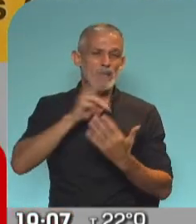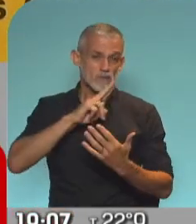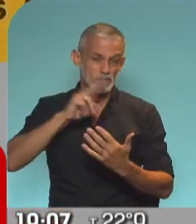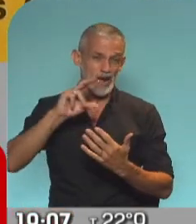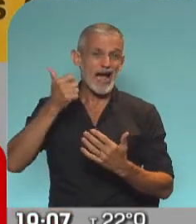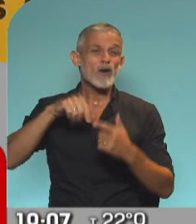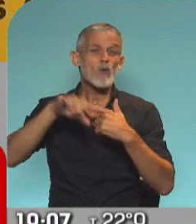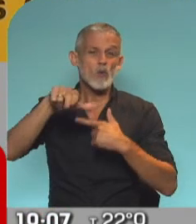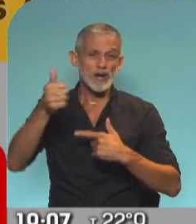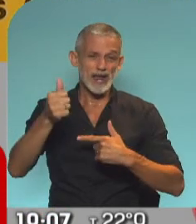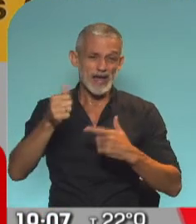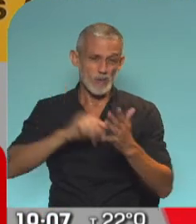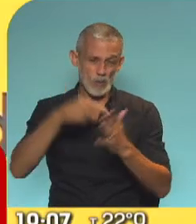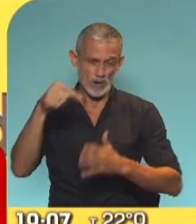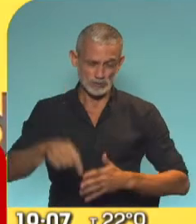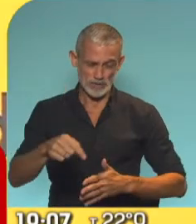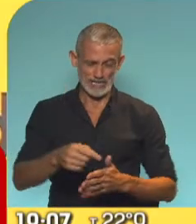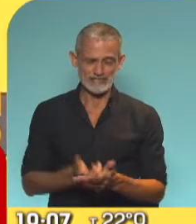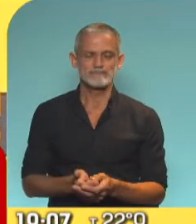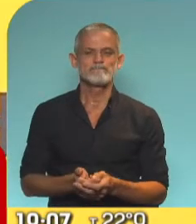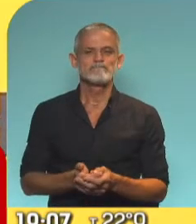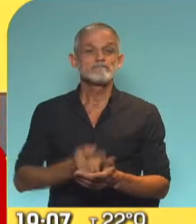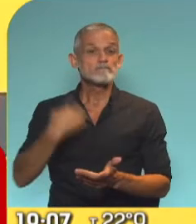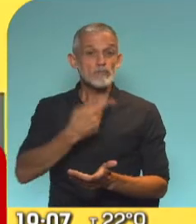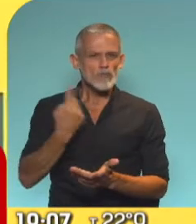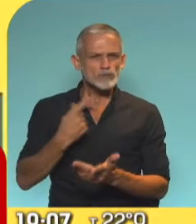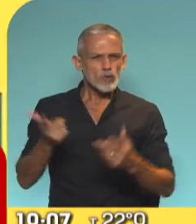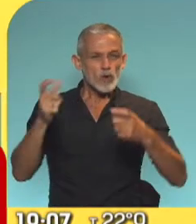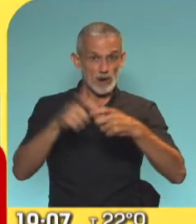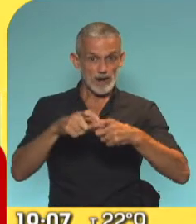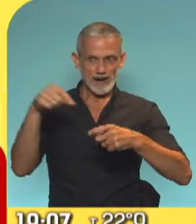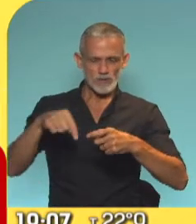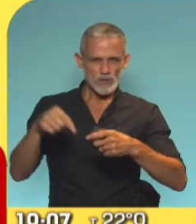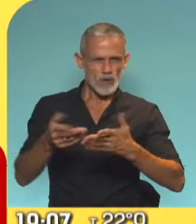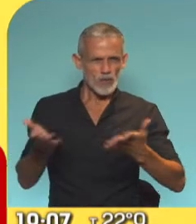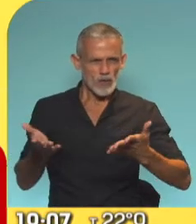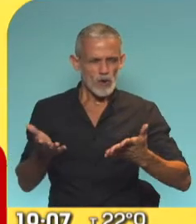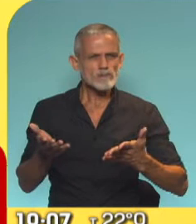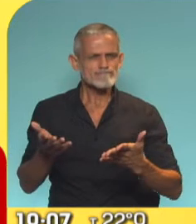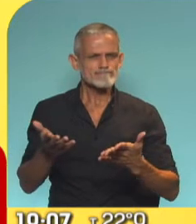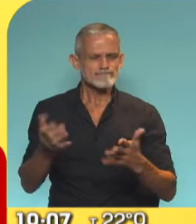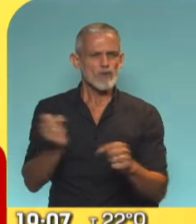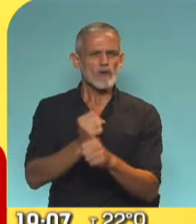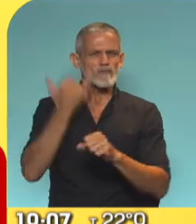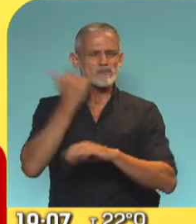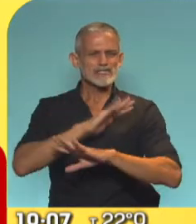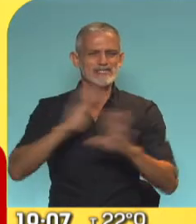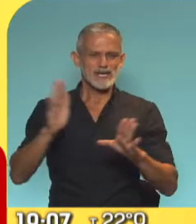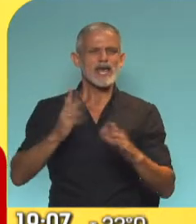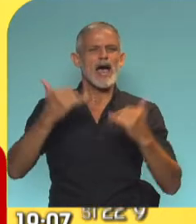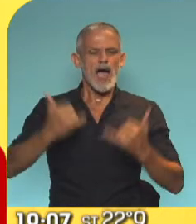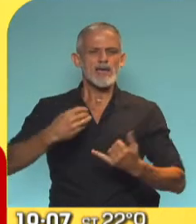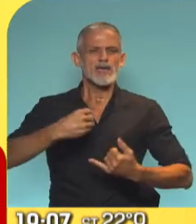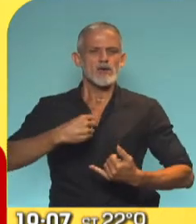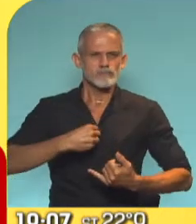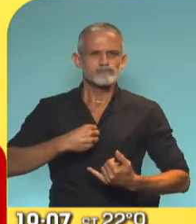de Educación de la Ciudad de Buenos Aires. Para nosotros, esta reunión confirma, ratifica la vocación